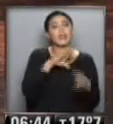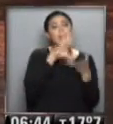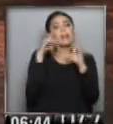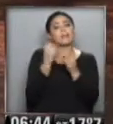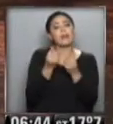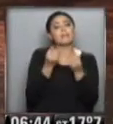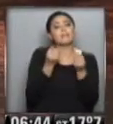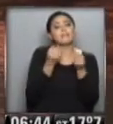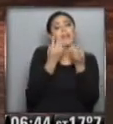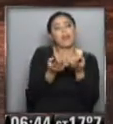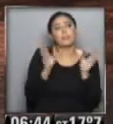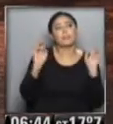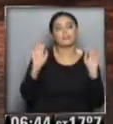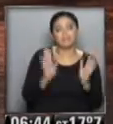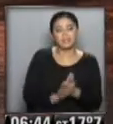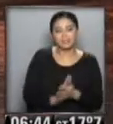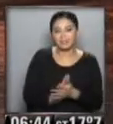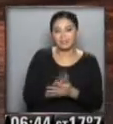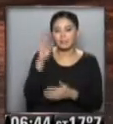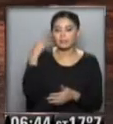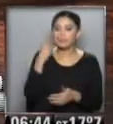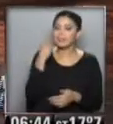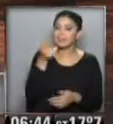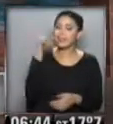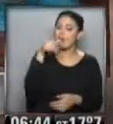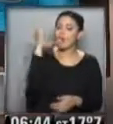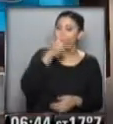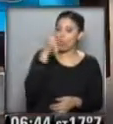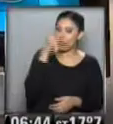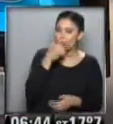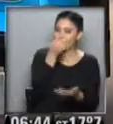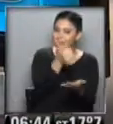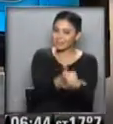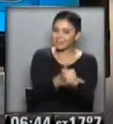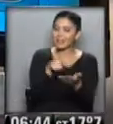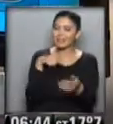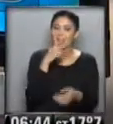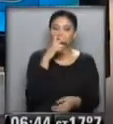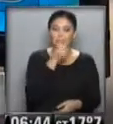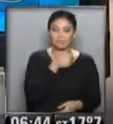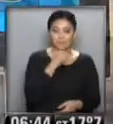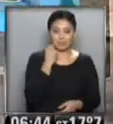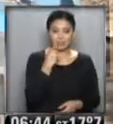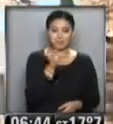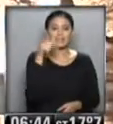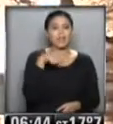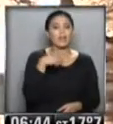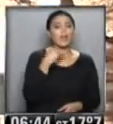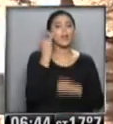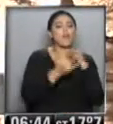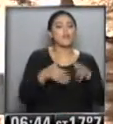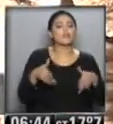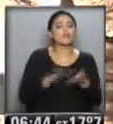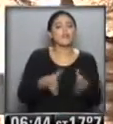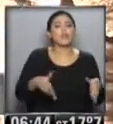mejor que el de hoy, ¿no? Claro, y vos sabés que tenemos a Hugo, tenemos a Hugo... que nos va a contar cómo están las rutas nacionales y provinciales a esta hora...